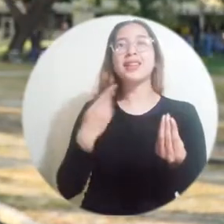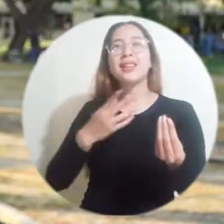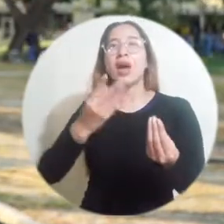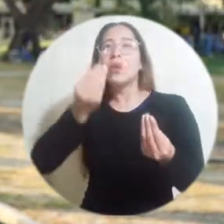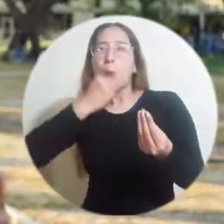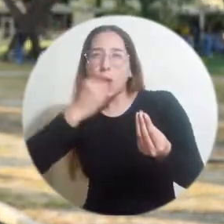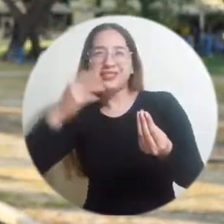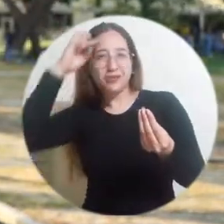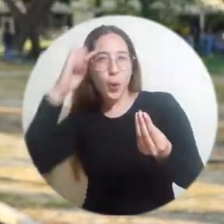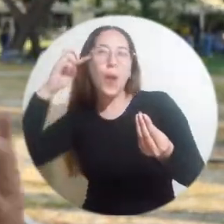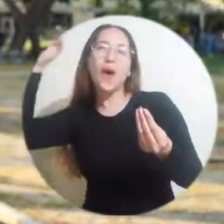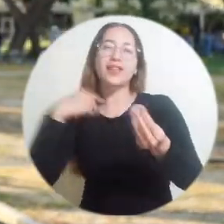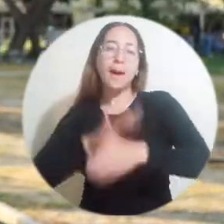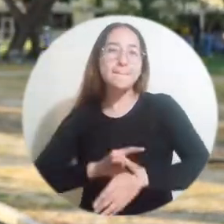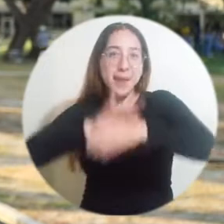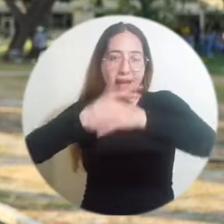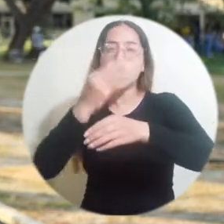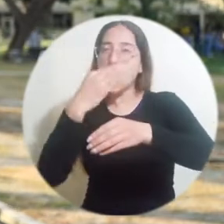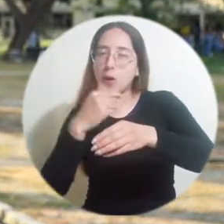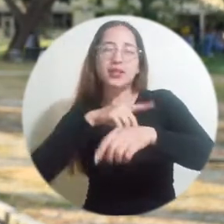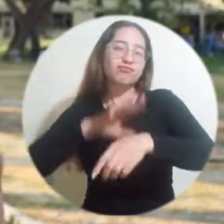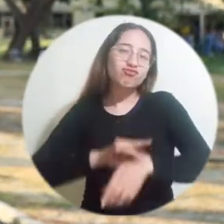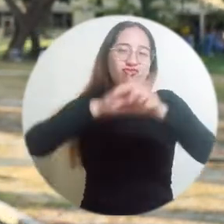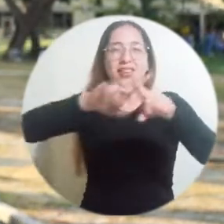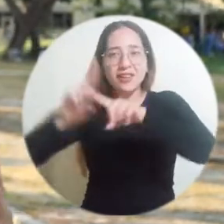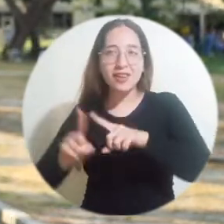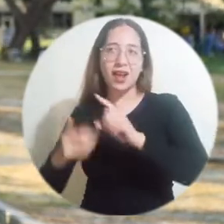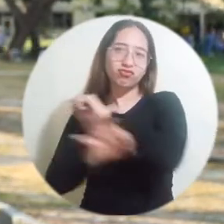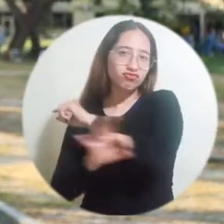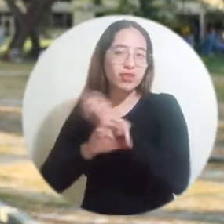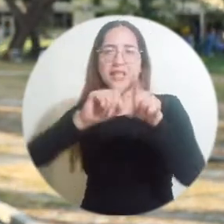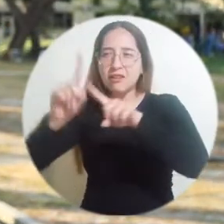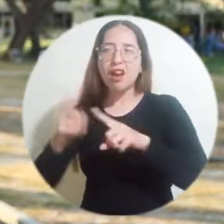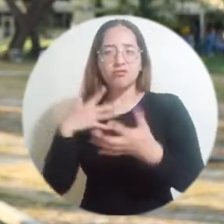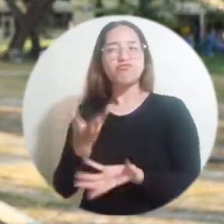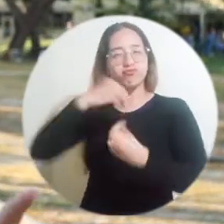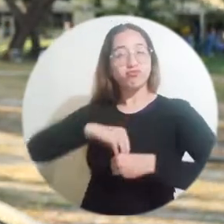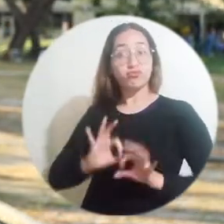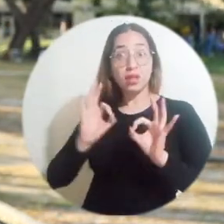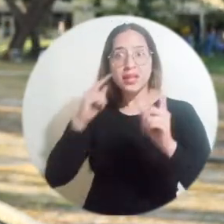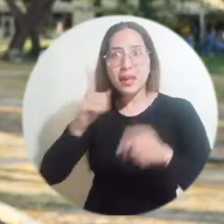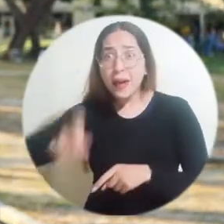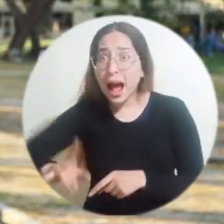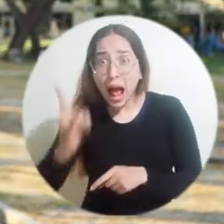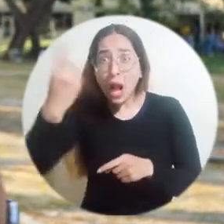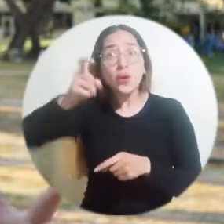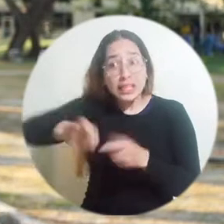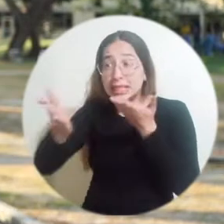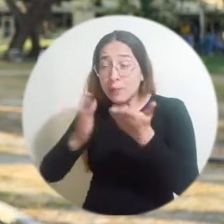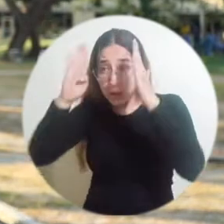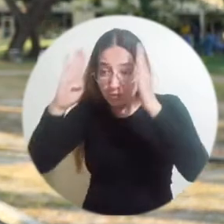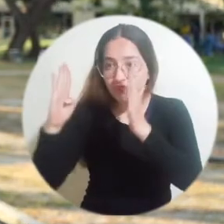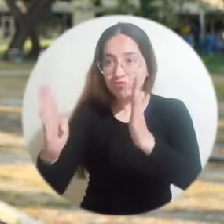médicos, de psicólogos, de nutricionistas que tenemos, han estado trabajando de manera conjunta con la Facultad de Ciencias de la Salud, con el